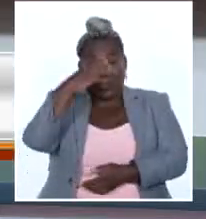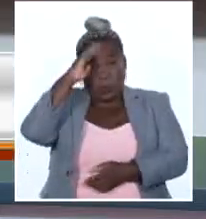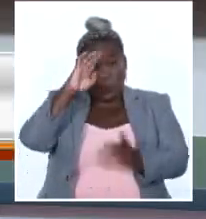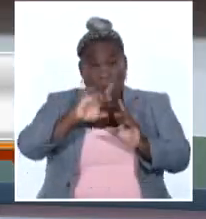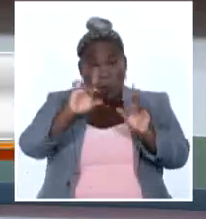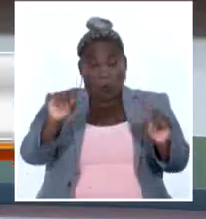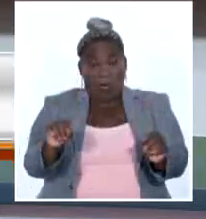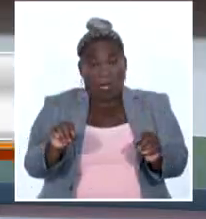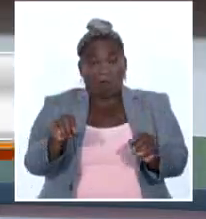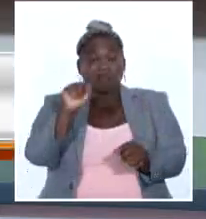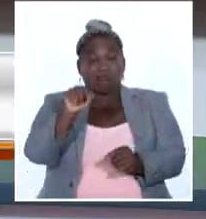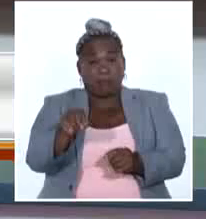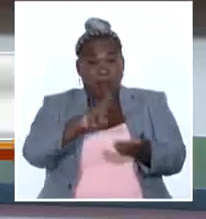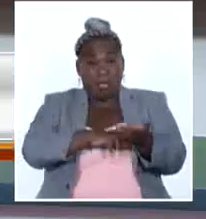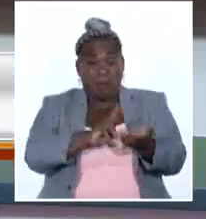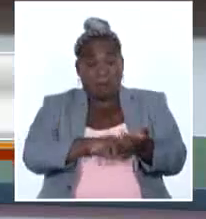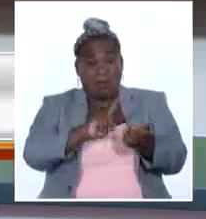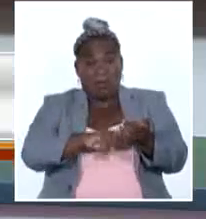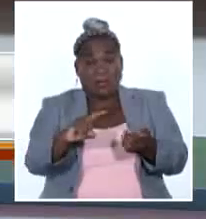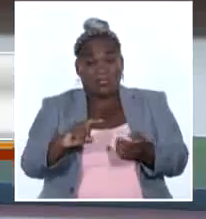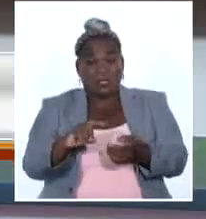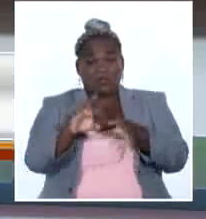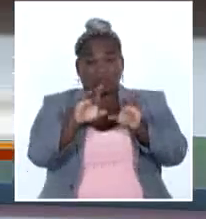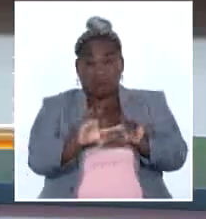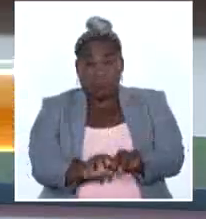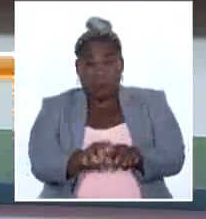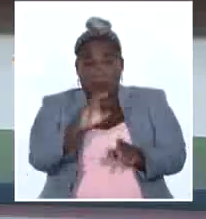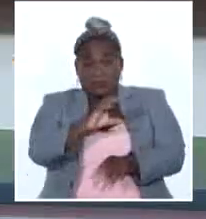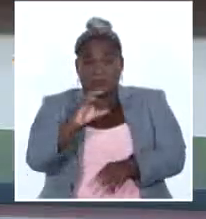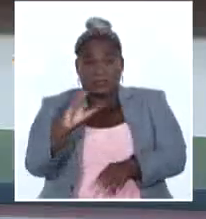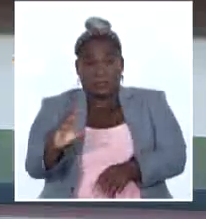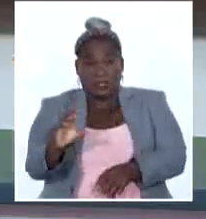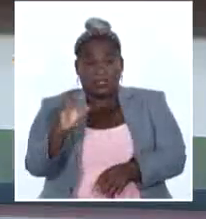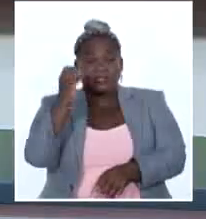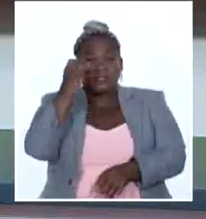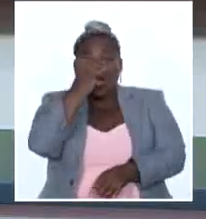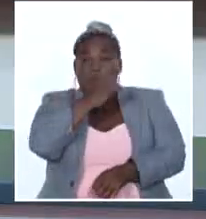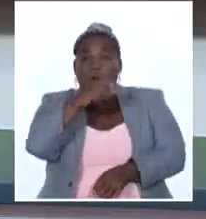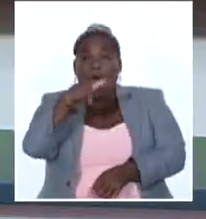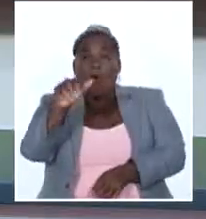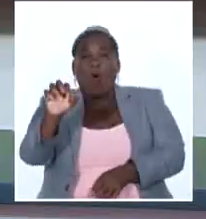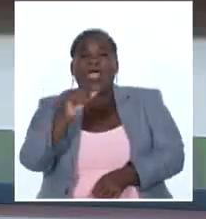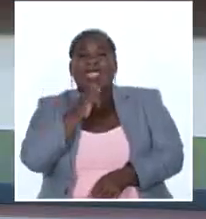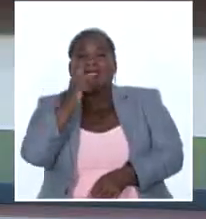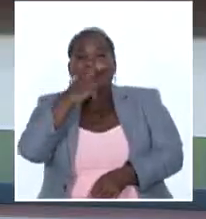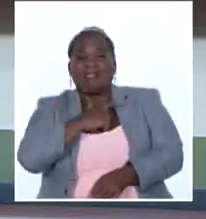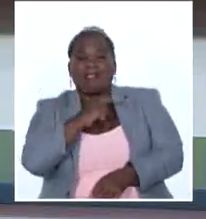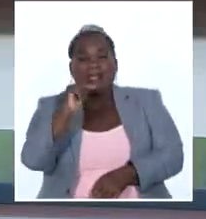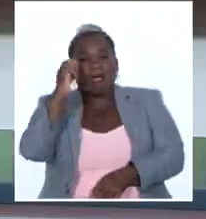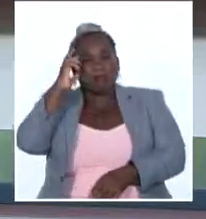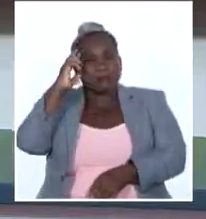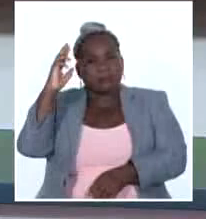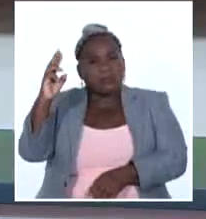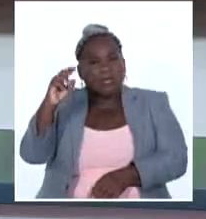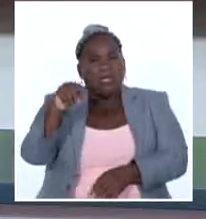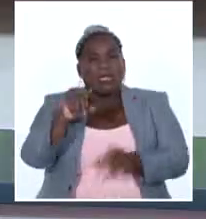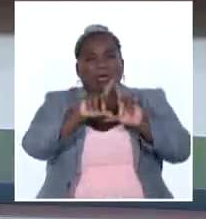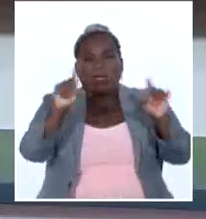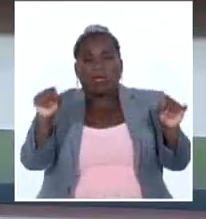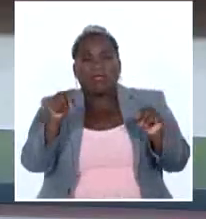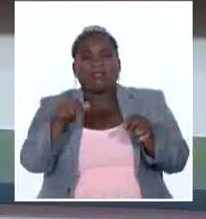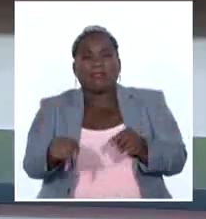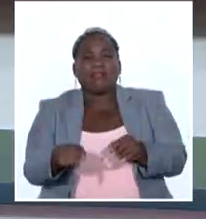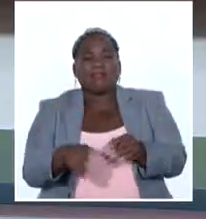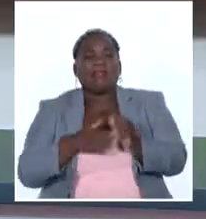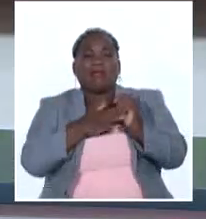Buró Político del Partido y Secretario de Organización del Comité Central, Roberto Morales Ojeda, recordó hoy una reflexión del líder histórico de la Revolución Cubana,